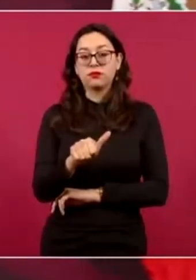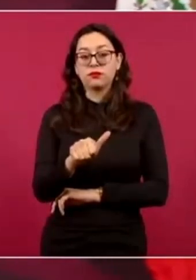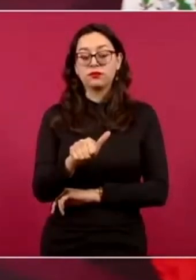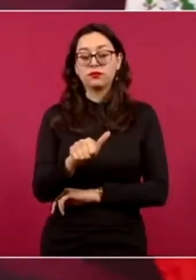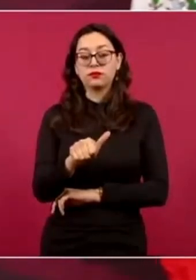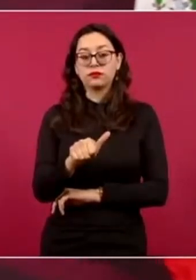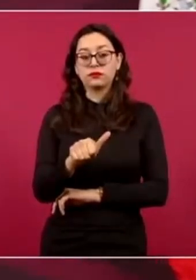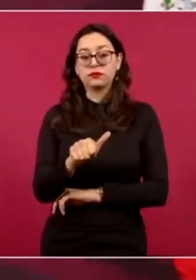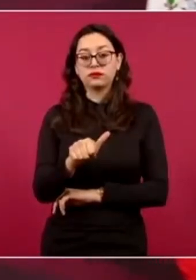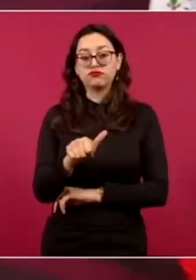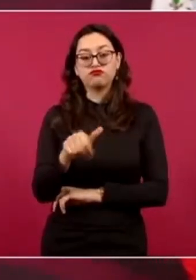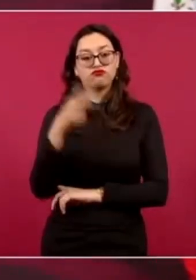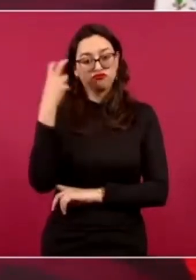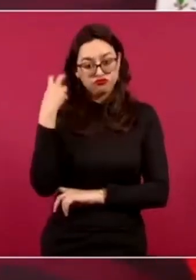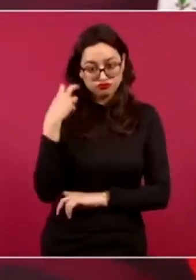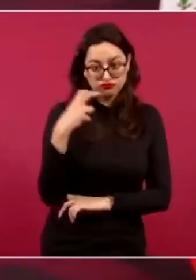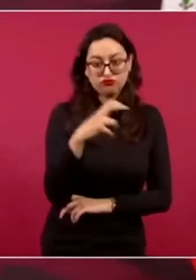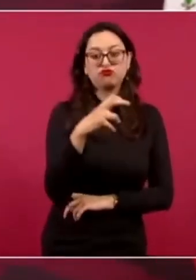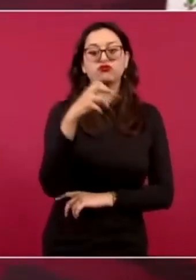vamos a Oaxaca